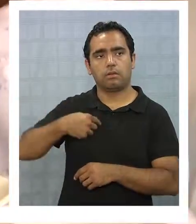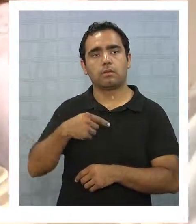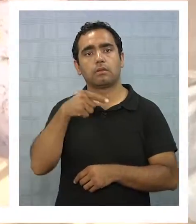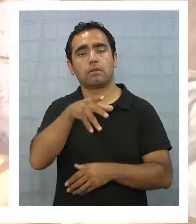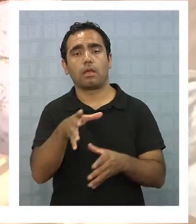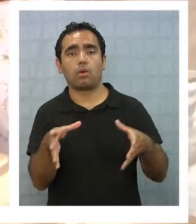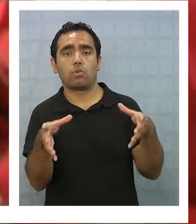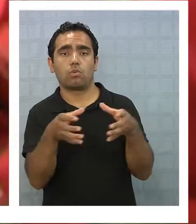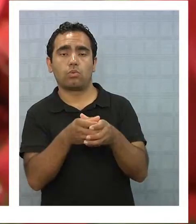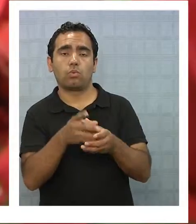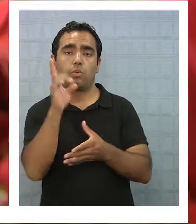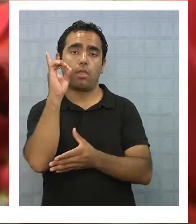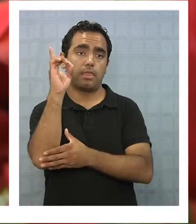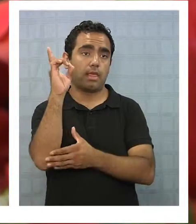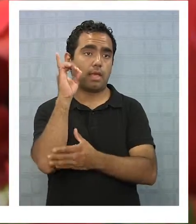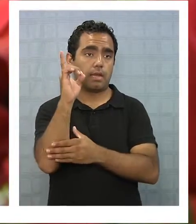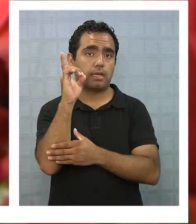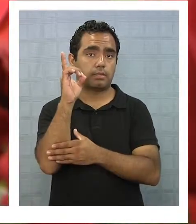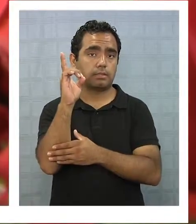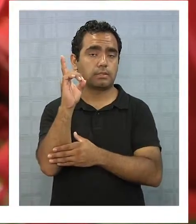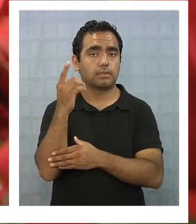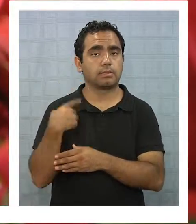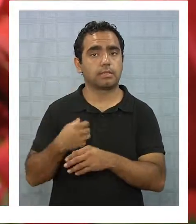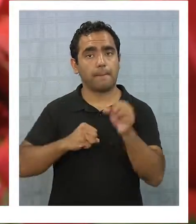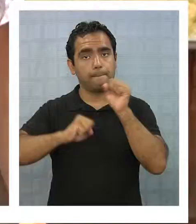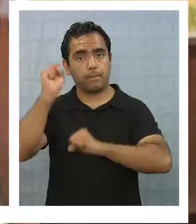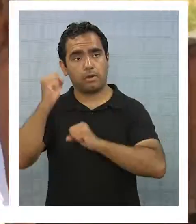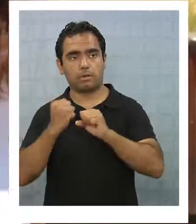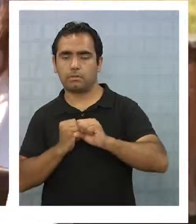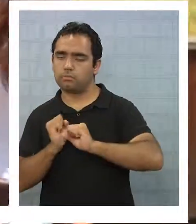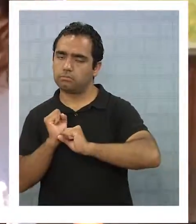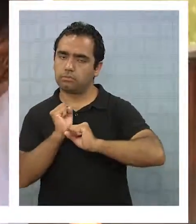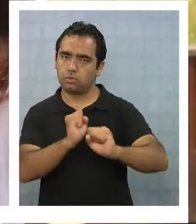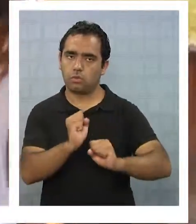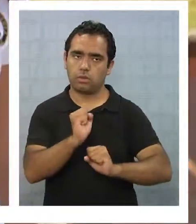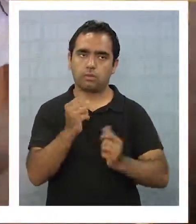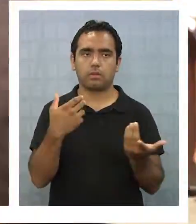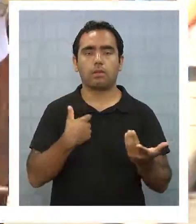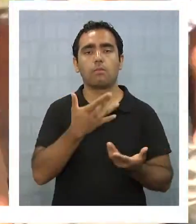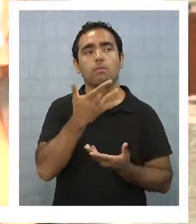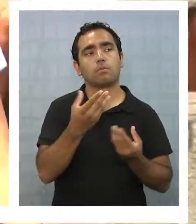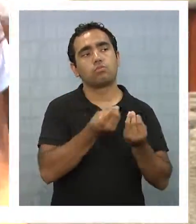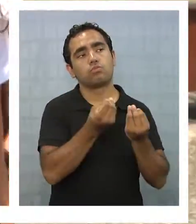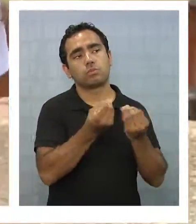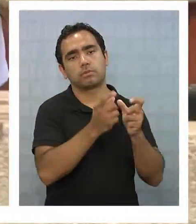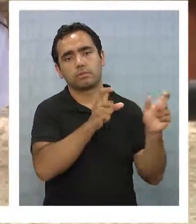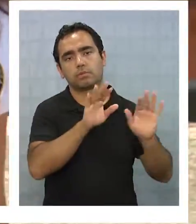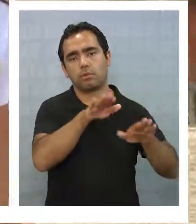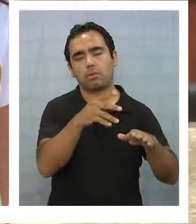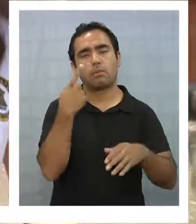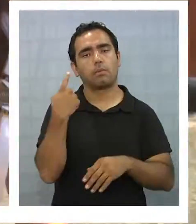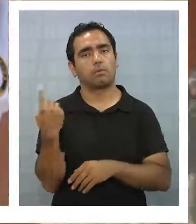oposición ya se han anunciado medidas en contra de esta iniciativa que tiene apoyo popular.